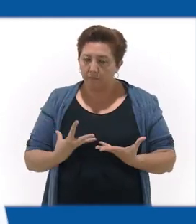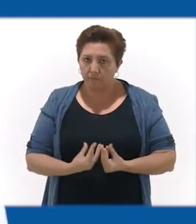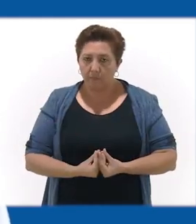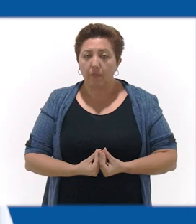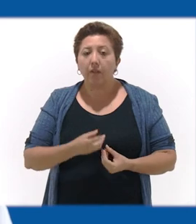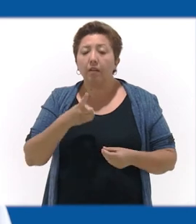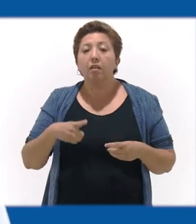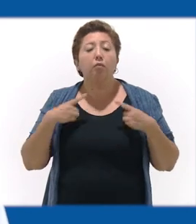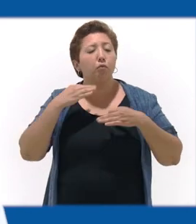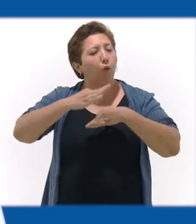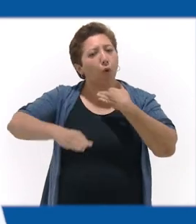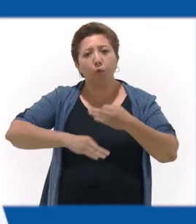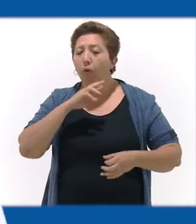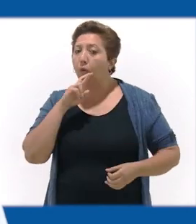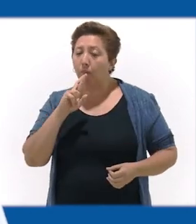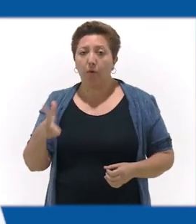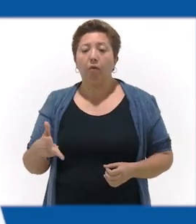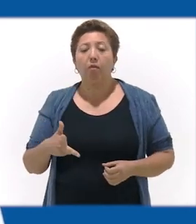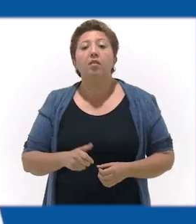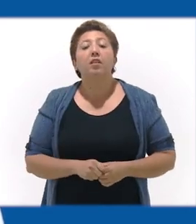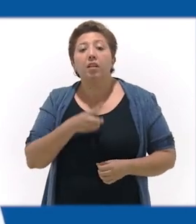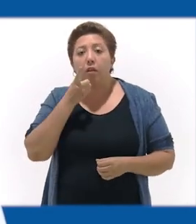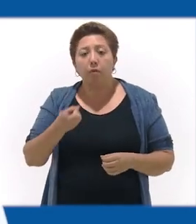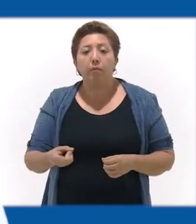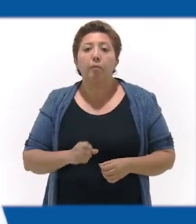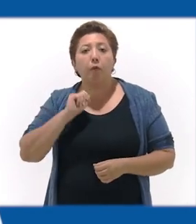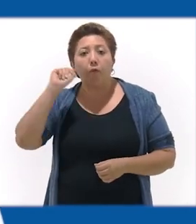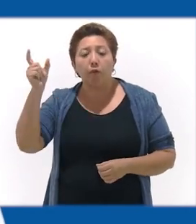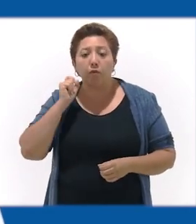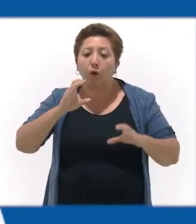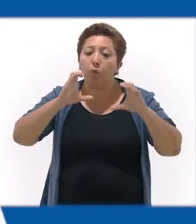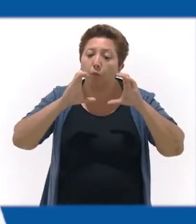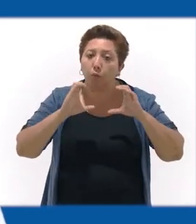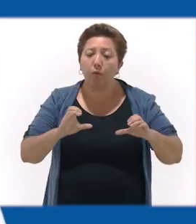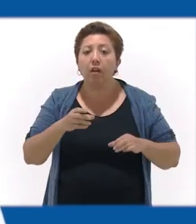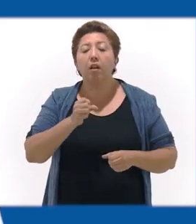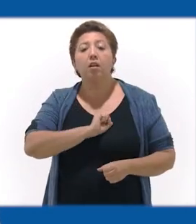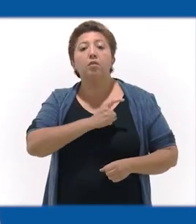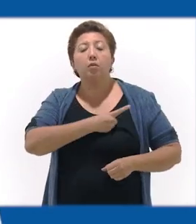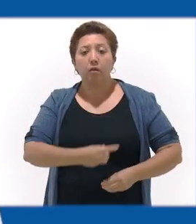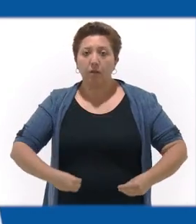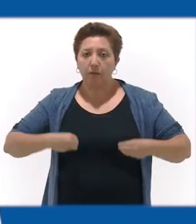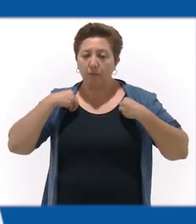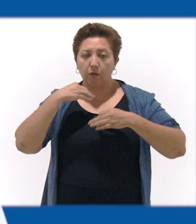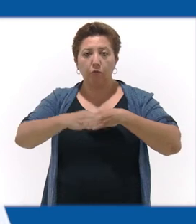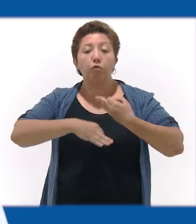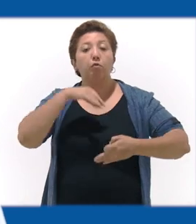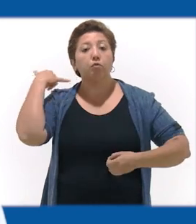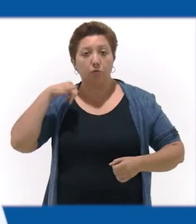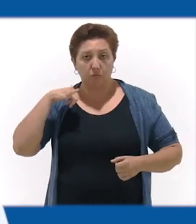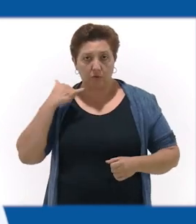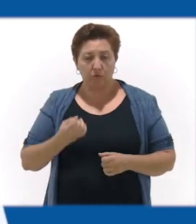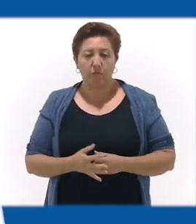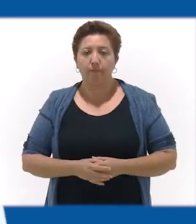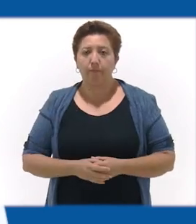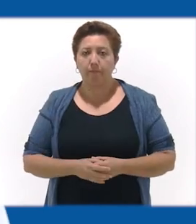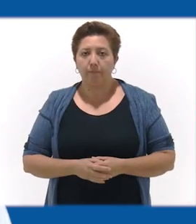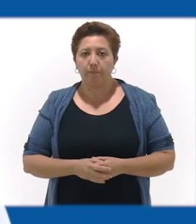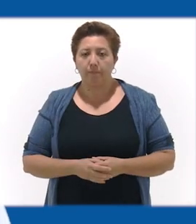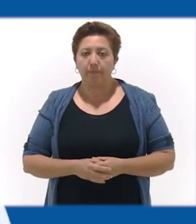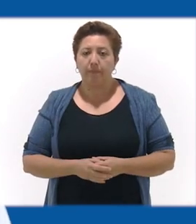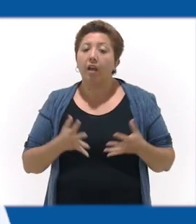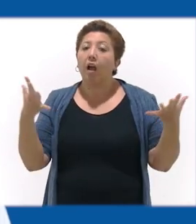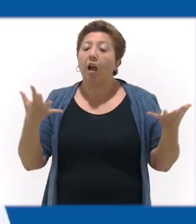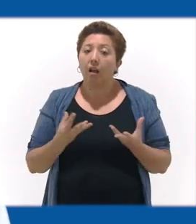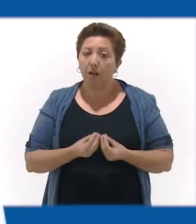de su entrega y profesionalismo para cuidar y proteger la salud y la vida de todos los yucatecos. Hagamos nuestra parte para